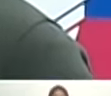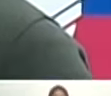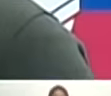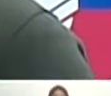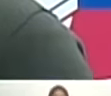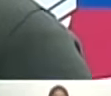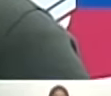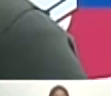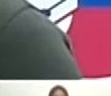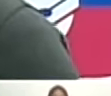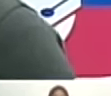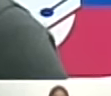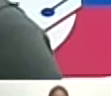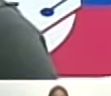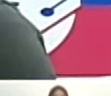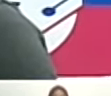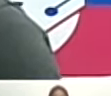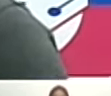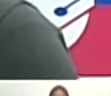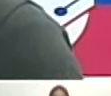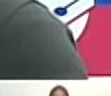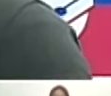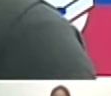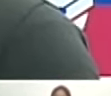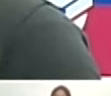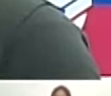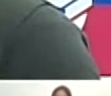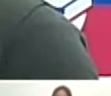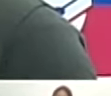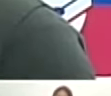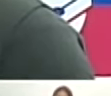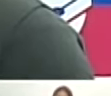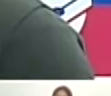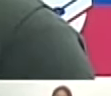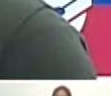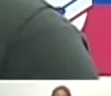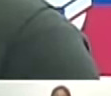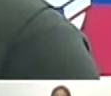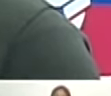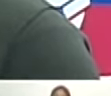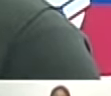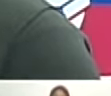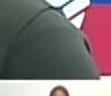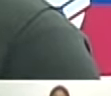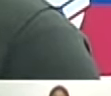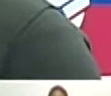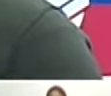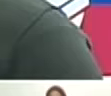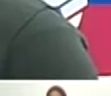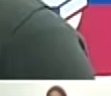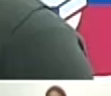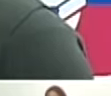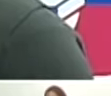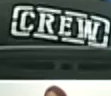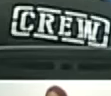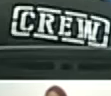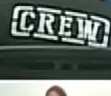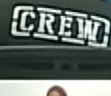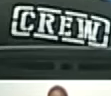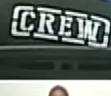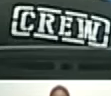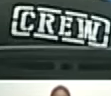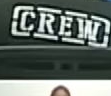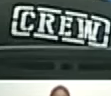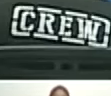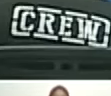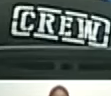base de misiones socialistas ejecutar la base de misiones de manera inmediata presidente saliendo de aquí de la actividad me dirijo hacia el lugar aprobado y el